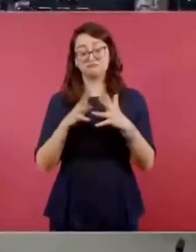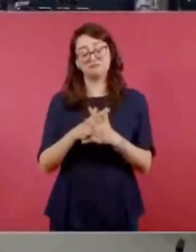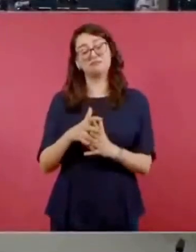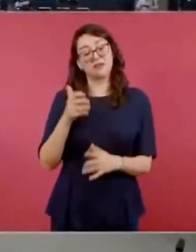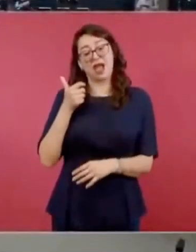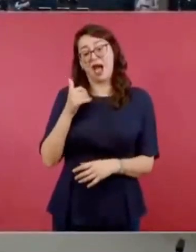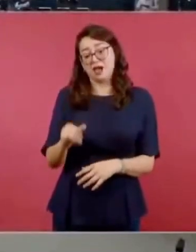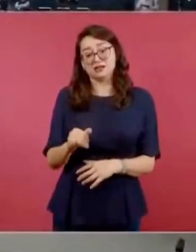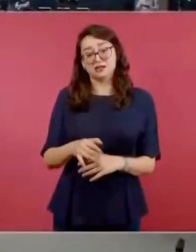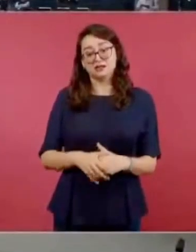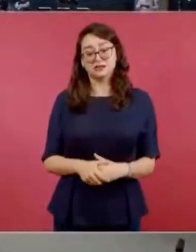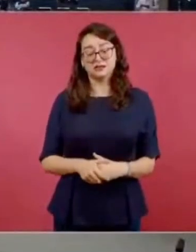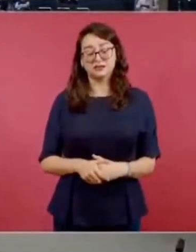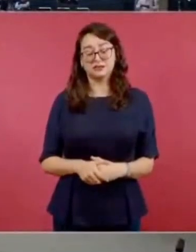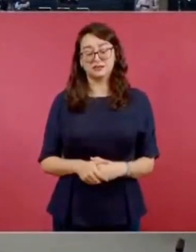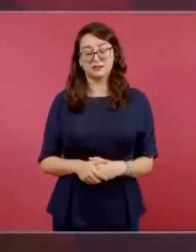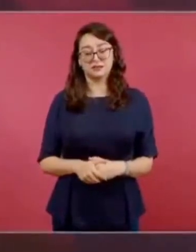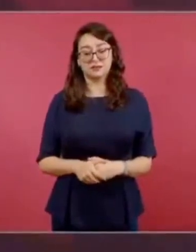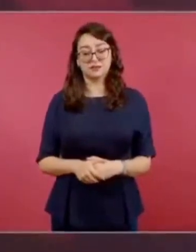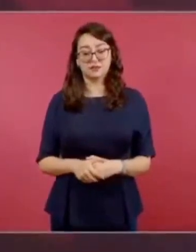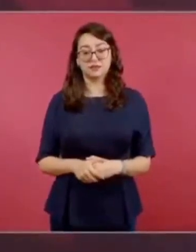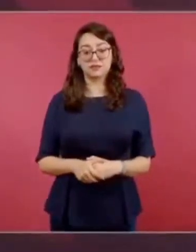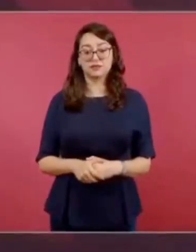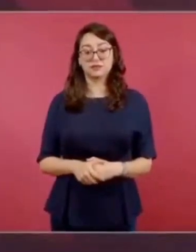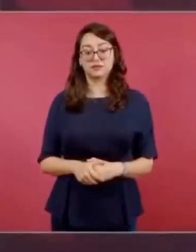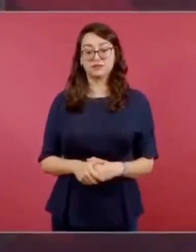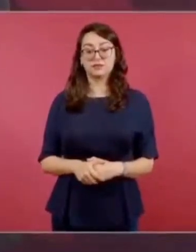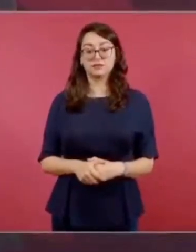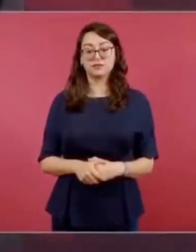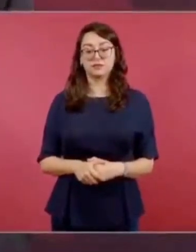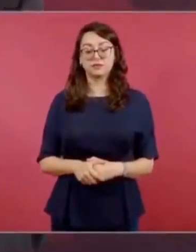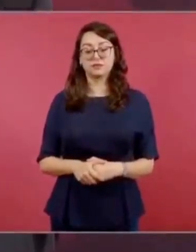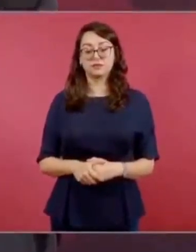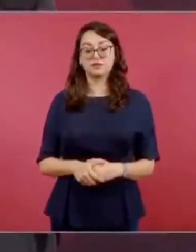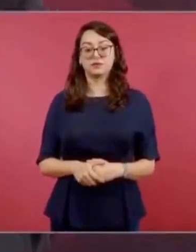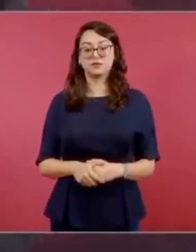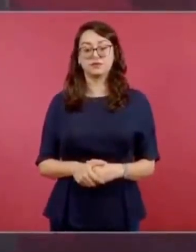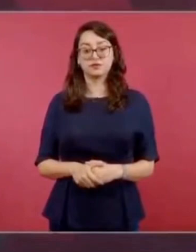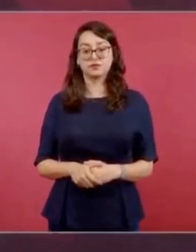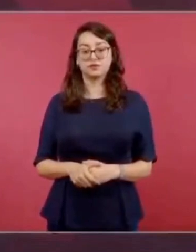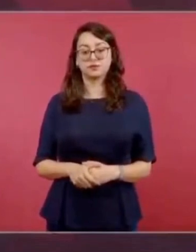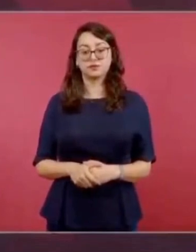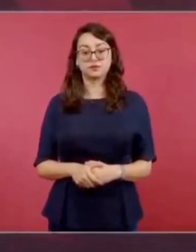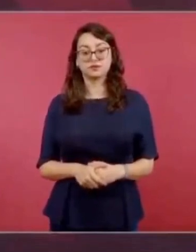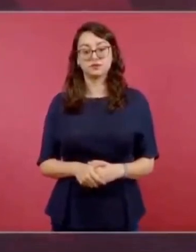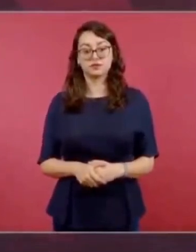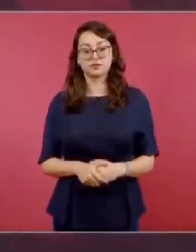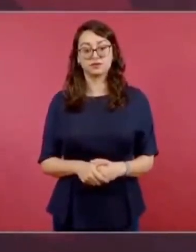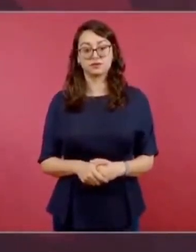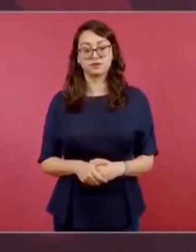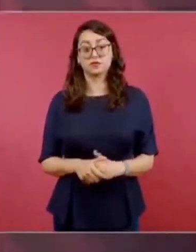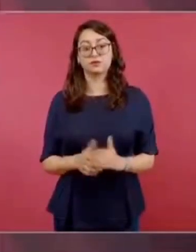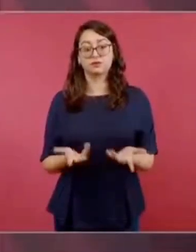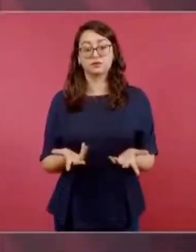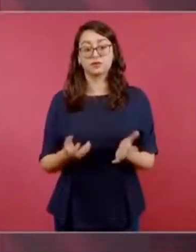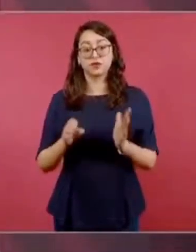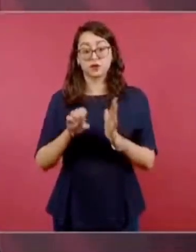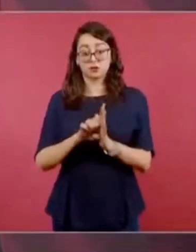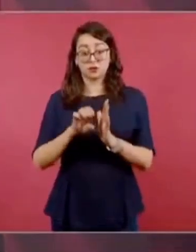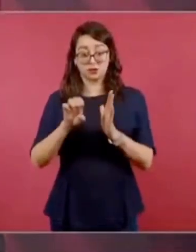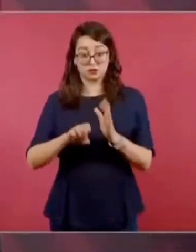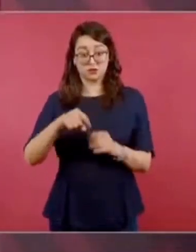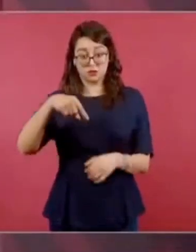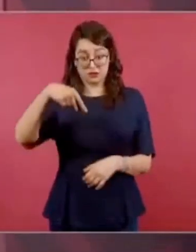Por ejemplo, para imaginar cómo eran los enfrentamientos entre los revolucionarios